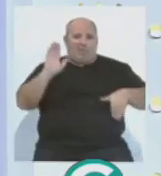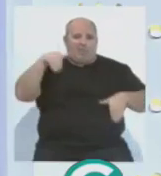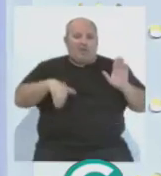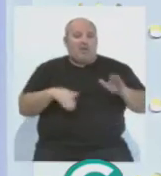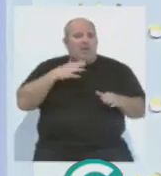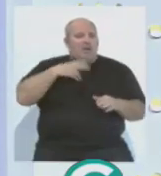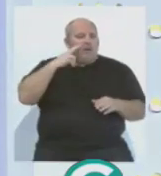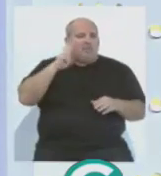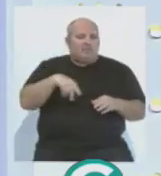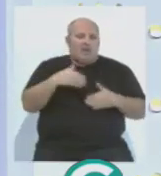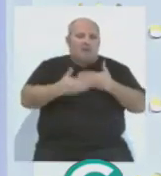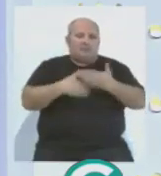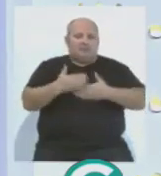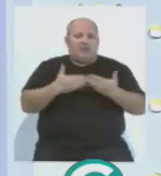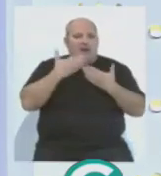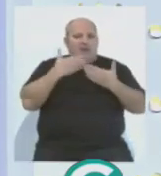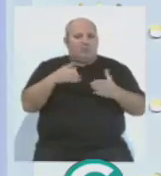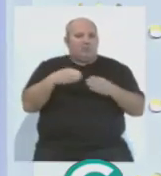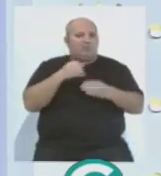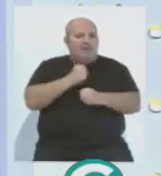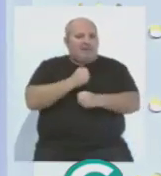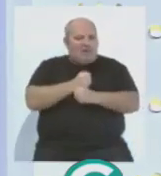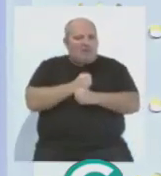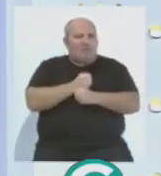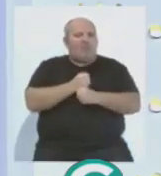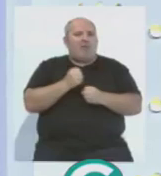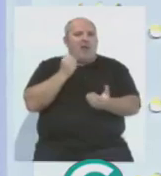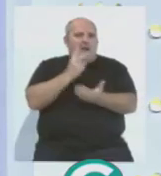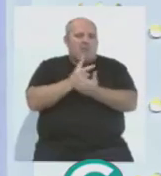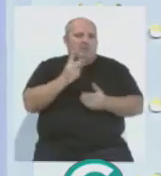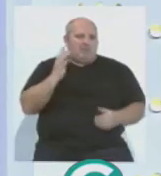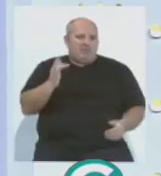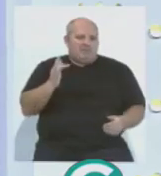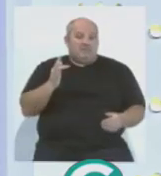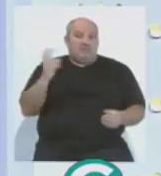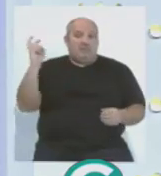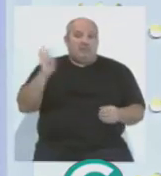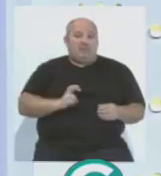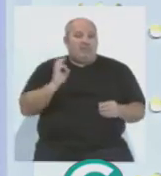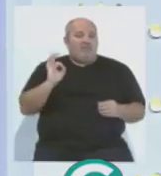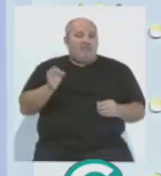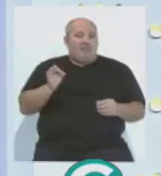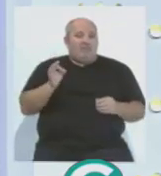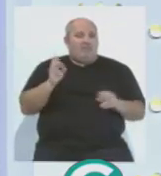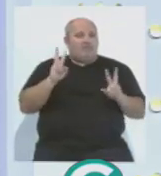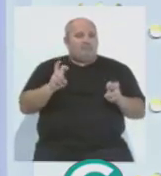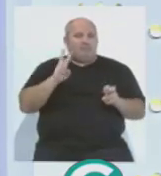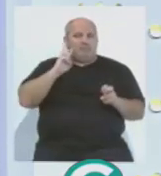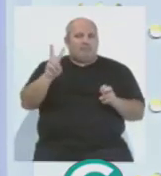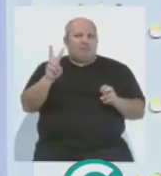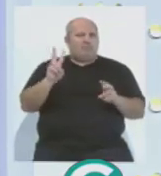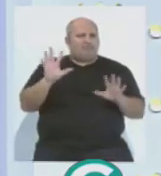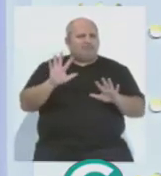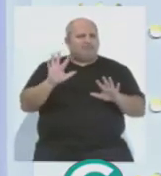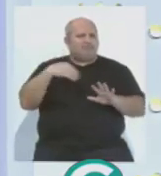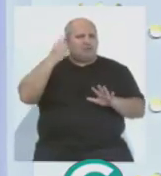tiene ese reconocimiento gracias a su trabajo, fue una gran apuesta creo yo porque cuando llegó aquí es verdad que muchos no lo ubicábamos,